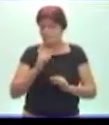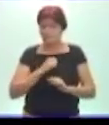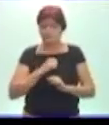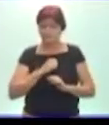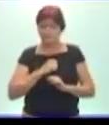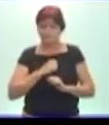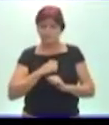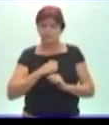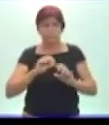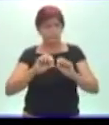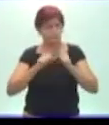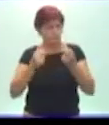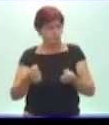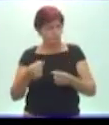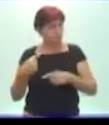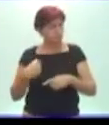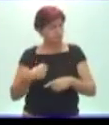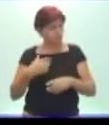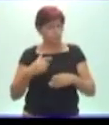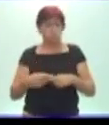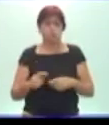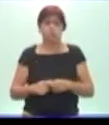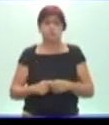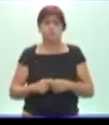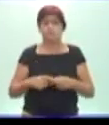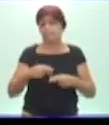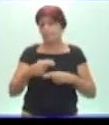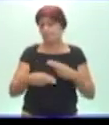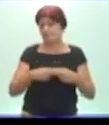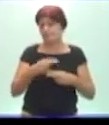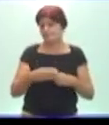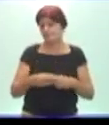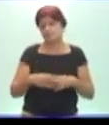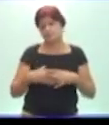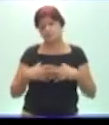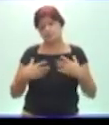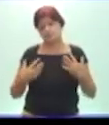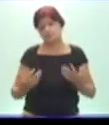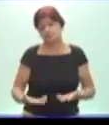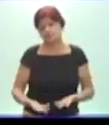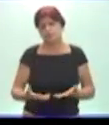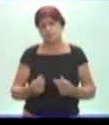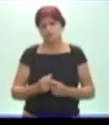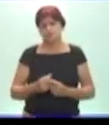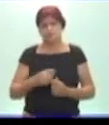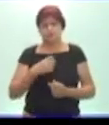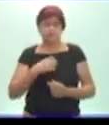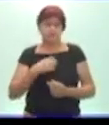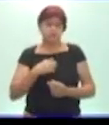rompe mis cosas, eso me hace cauteloso para guardar lo que deseo cuidar